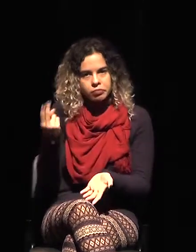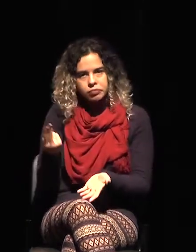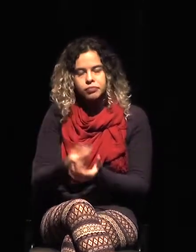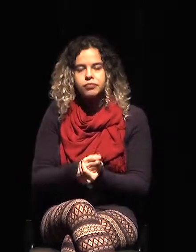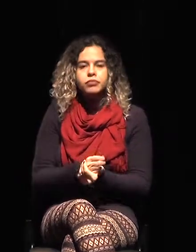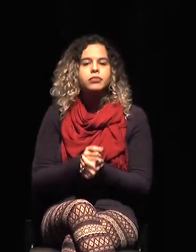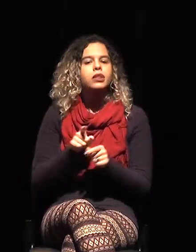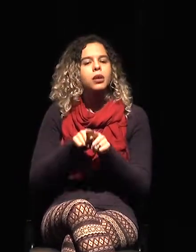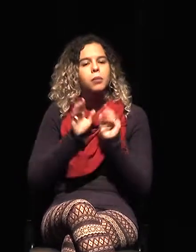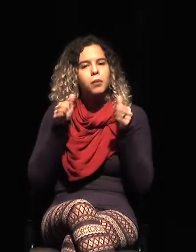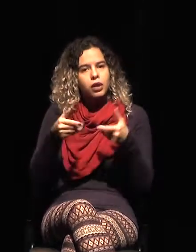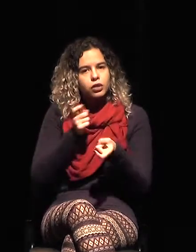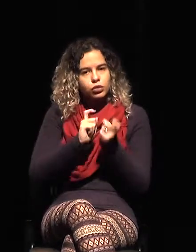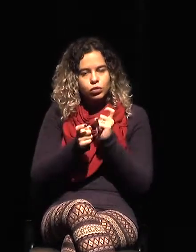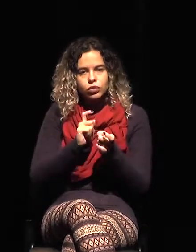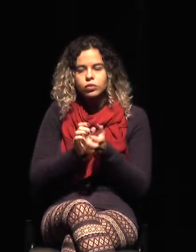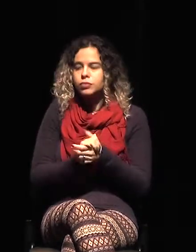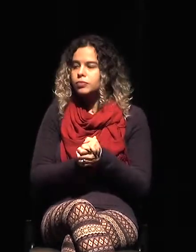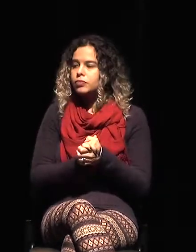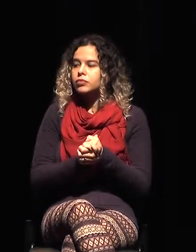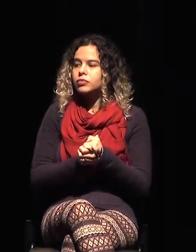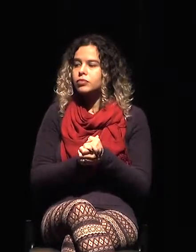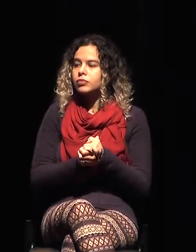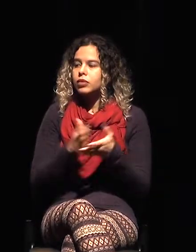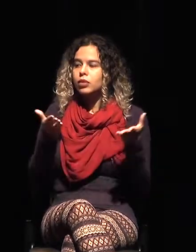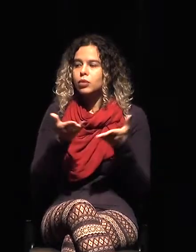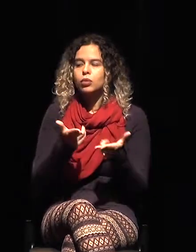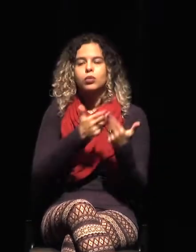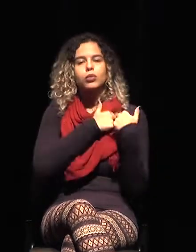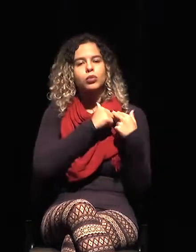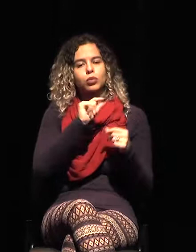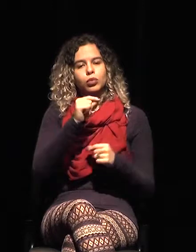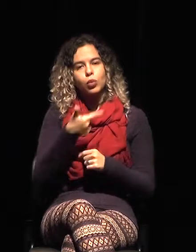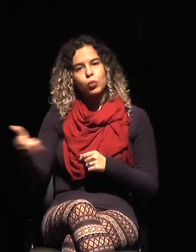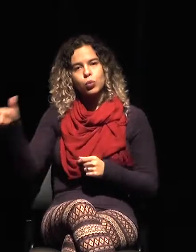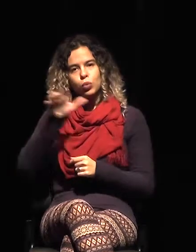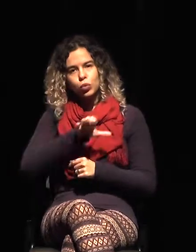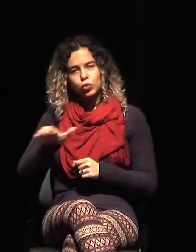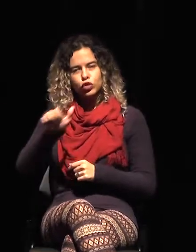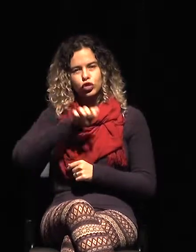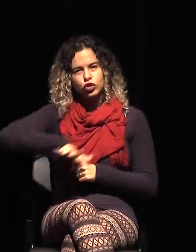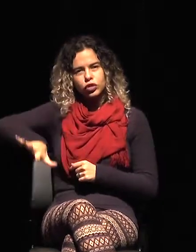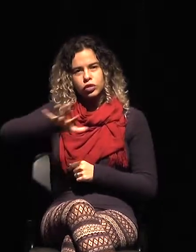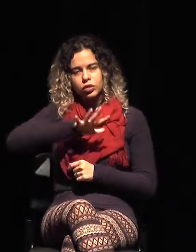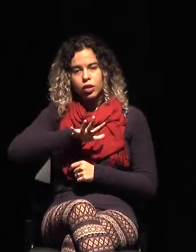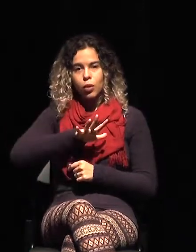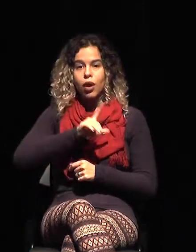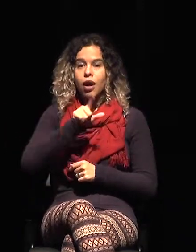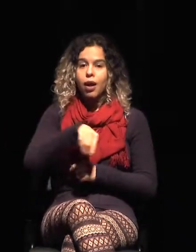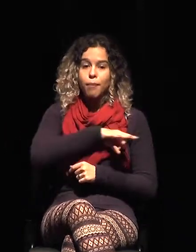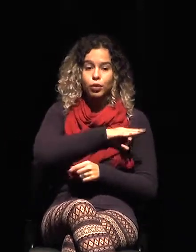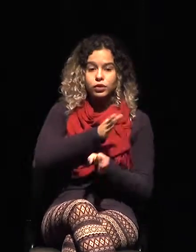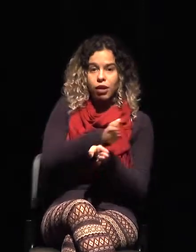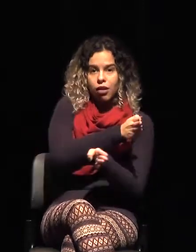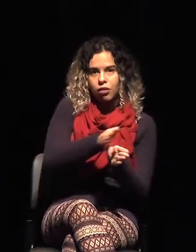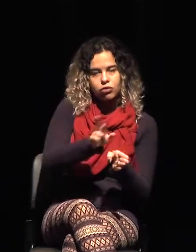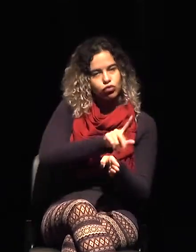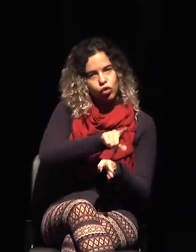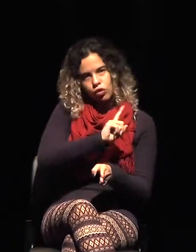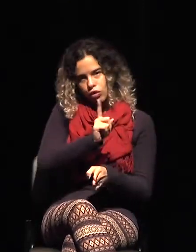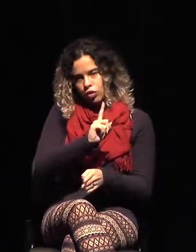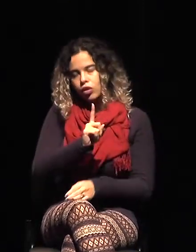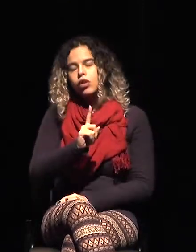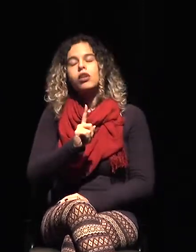Y ahora, el encargo, al encargo de otra coordinación, es la Coordinación General de Investigación, Estudios e